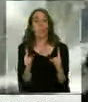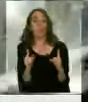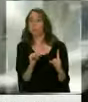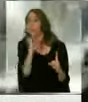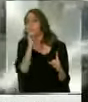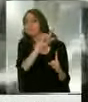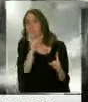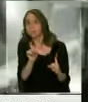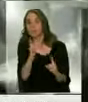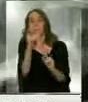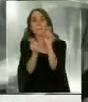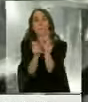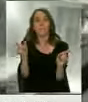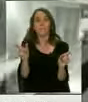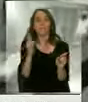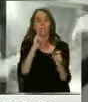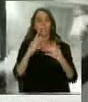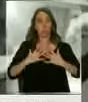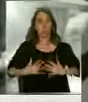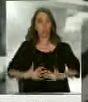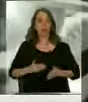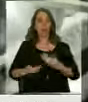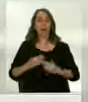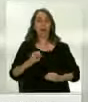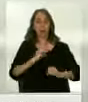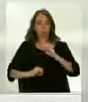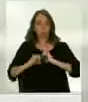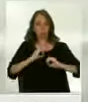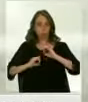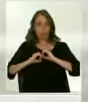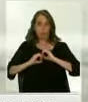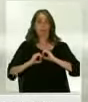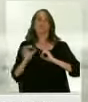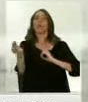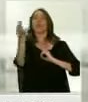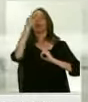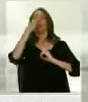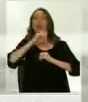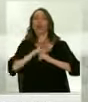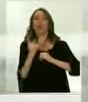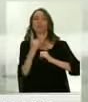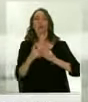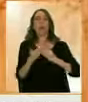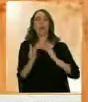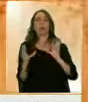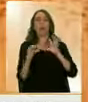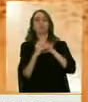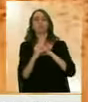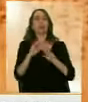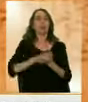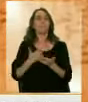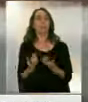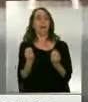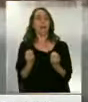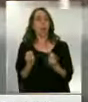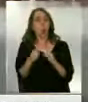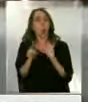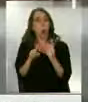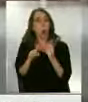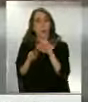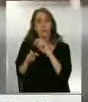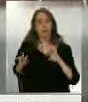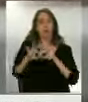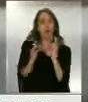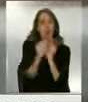lo mismo, por ejemplo, que las personas que tienen anticuerpos y que se mejoran naturalmente de coronavirus, ¿no? Sin embargo, ahora acaba de aparecer un estudio muy completo